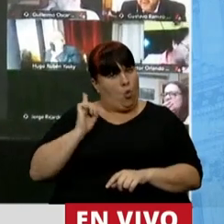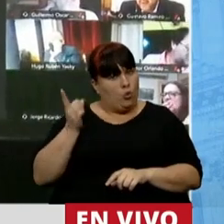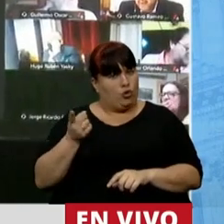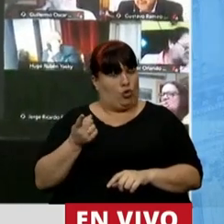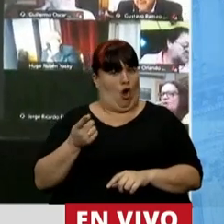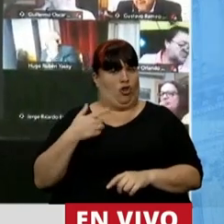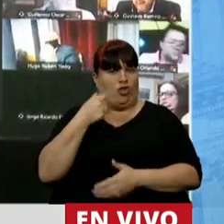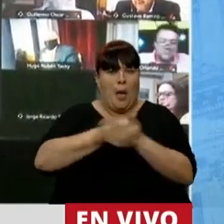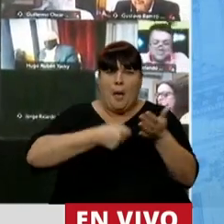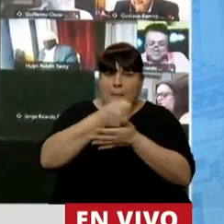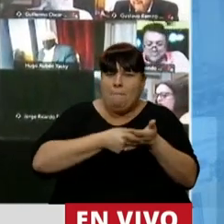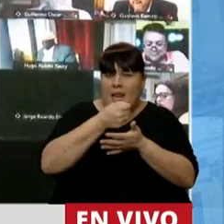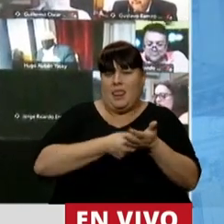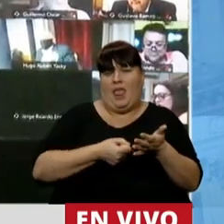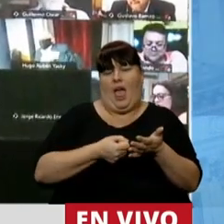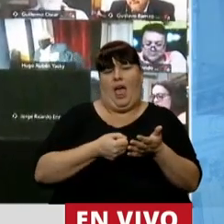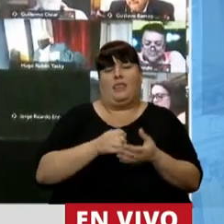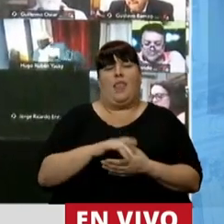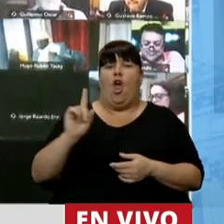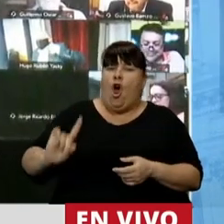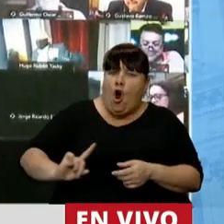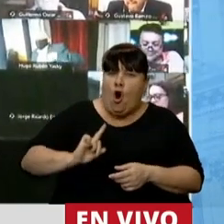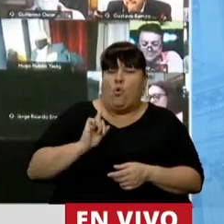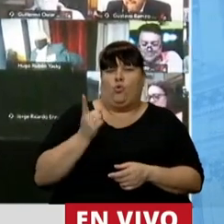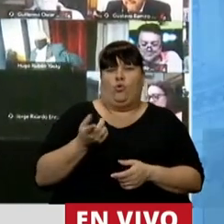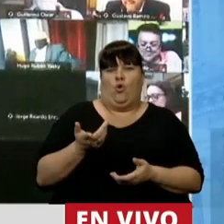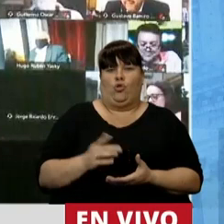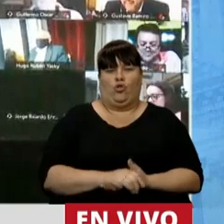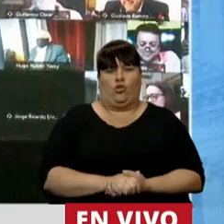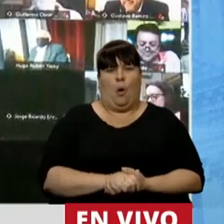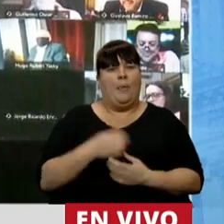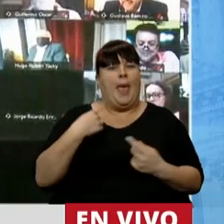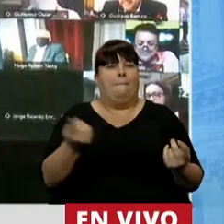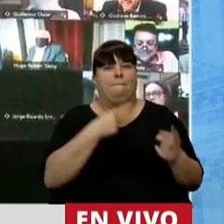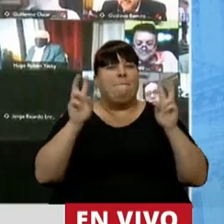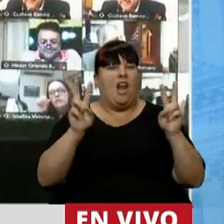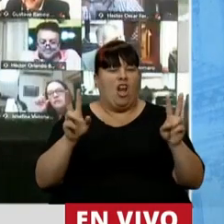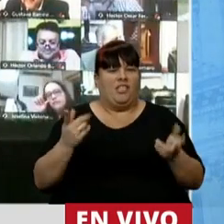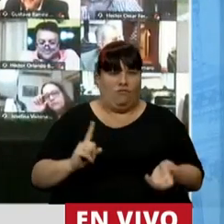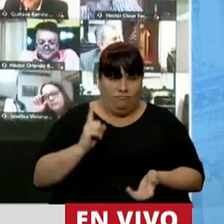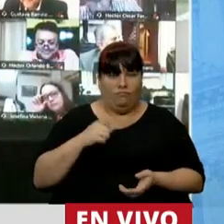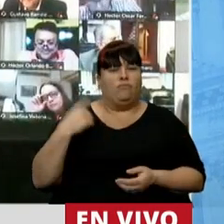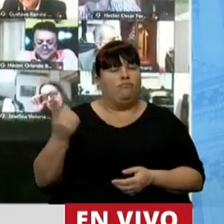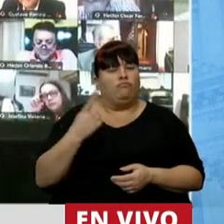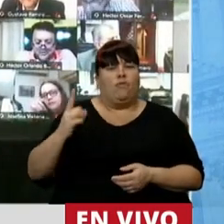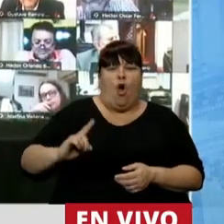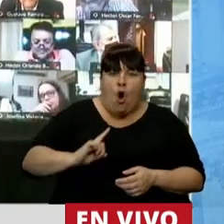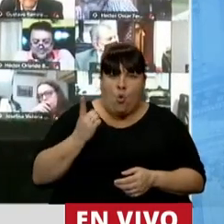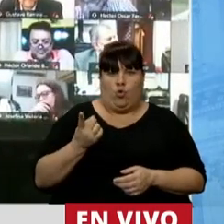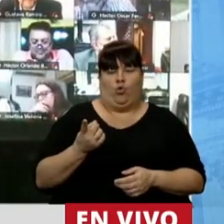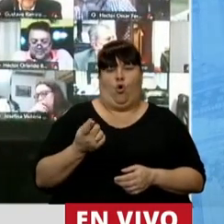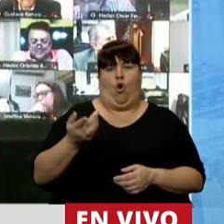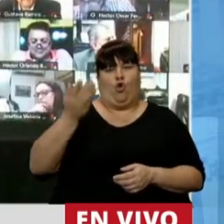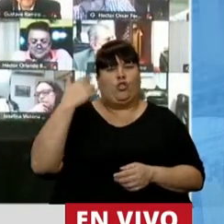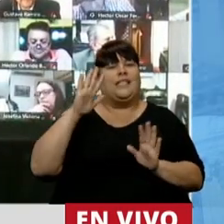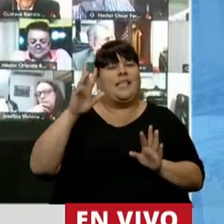de ser militantes, estamos orgullosos de ser peronistas, estamos orgullosos de haber